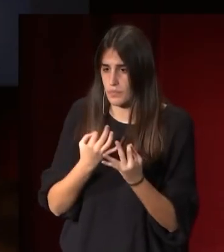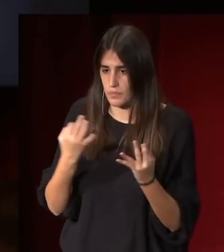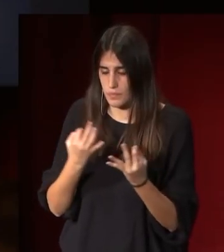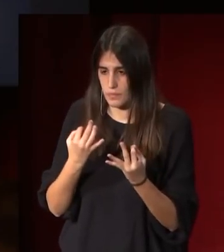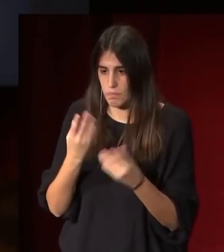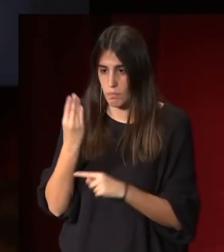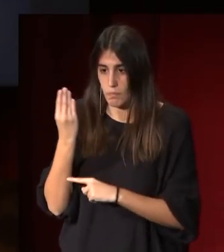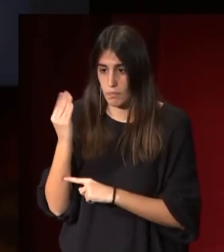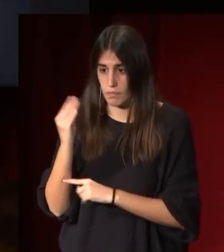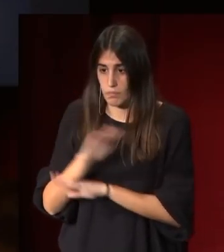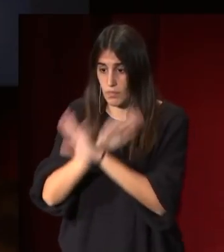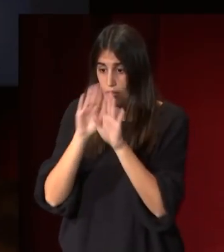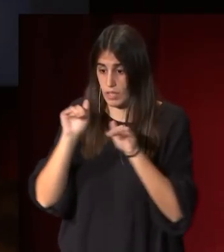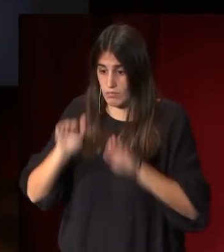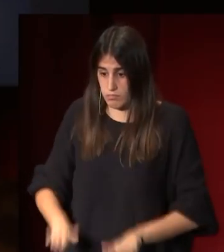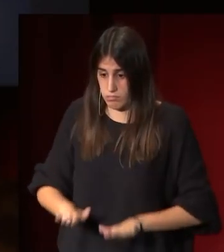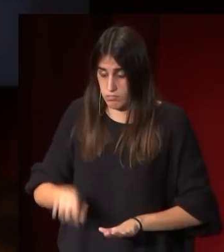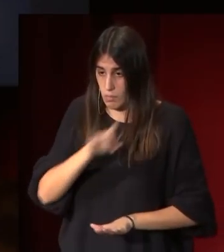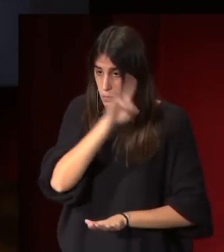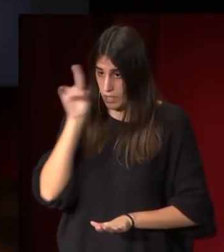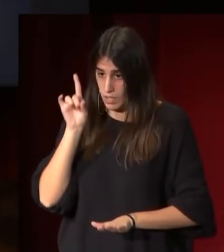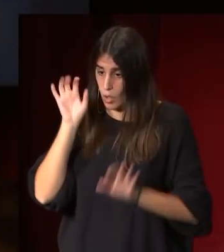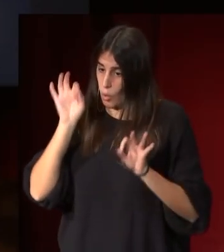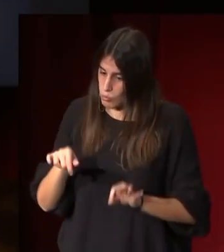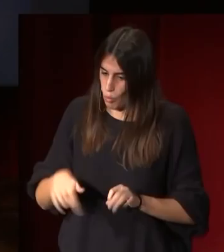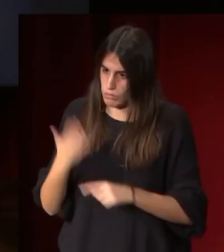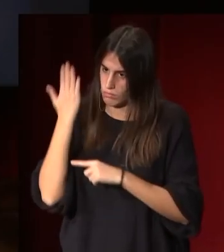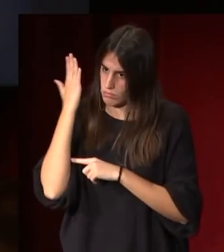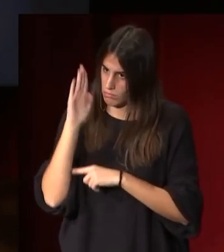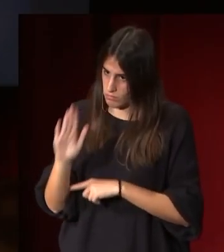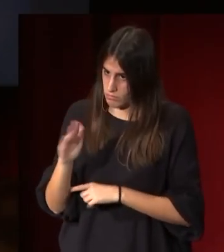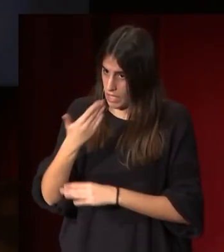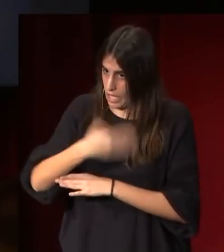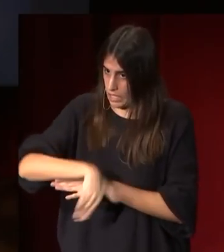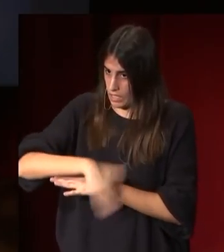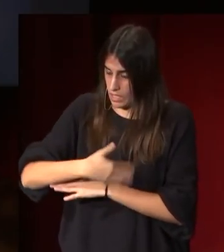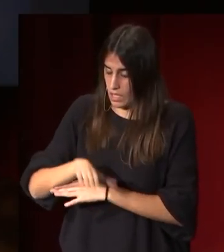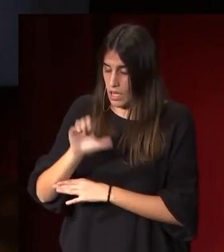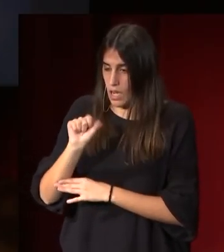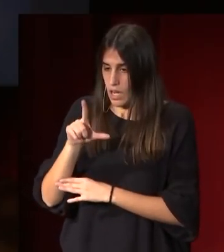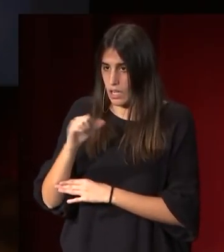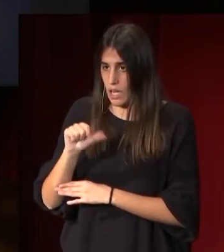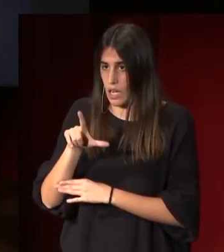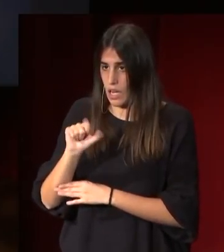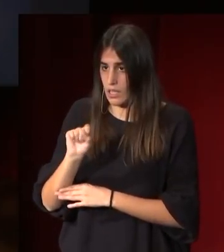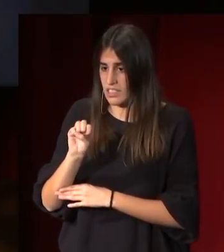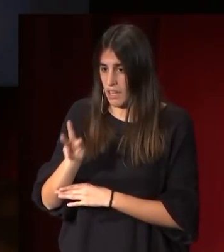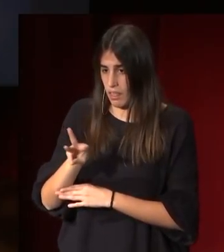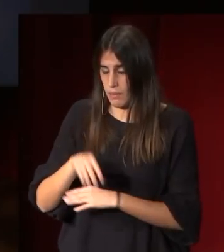quedara en la Academia de San Fernando donde hoy se exhibe en la calle, Alcalá 13. Y